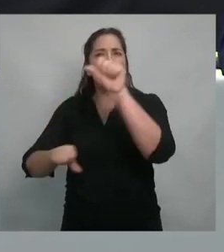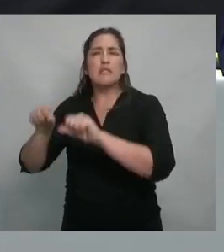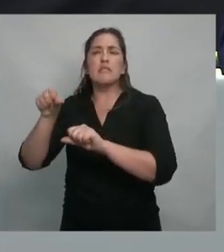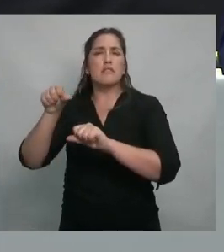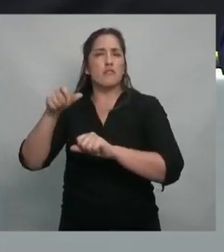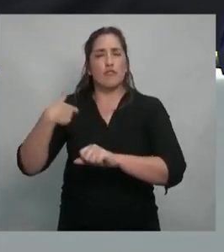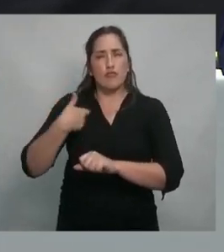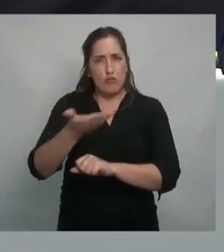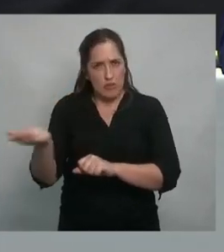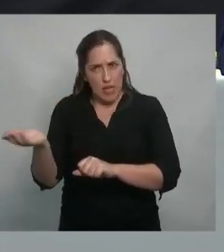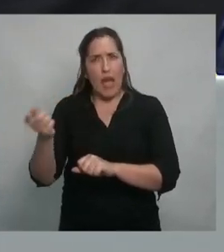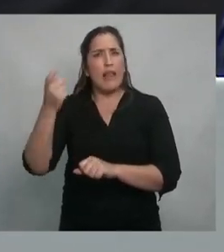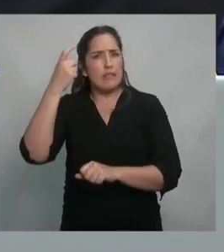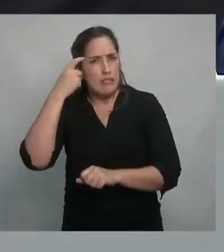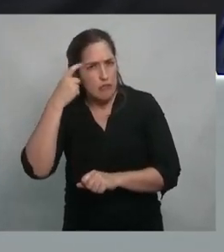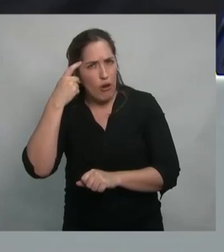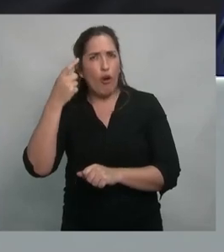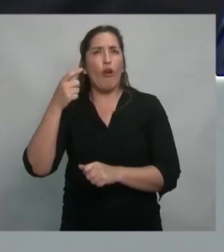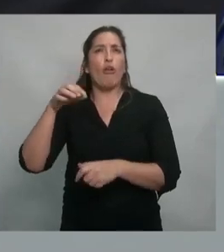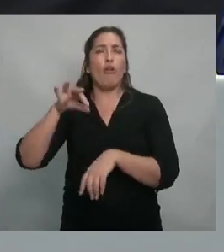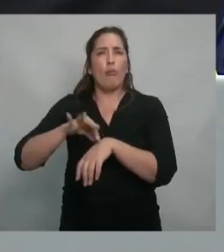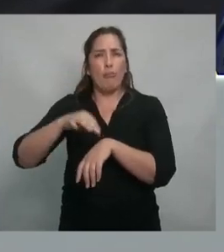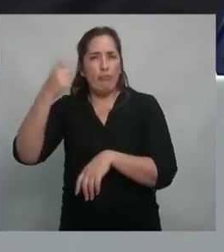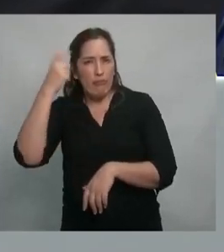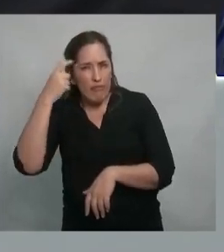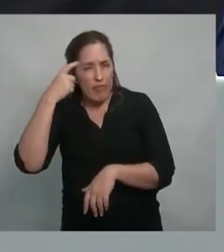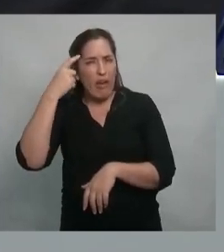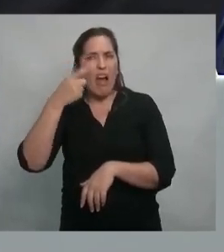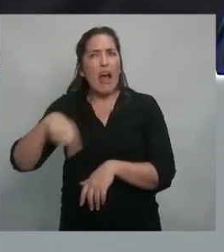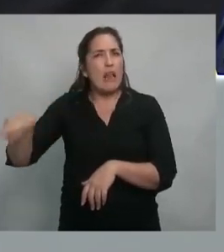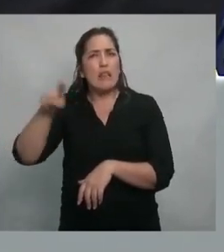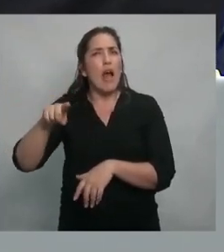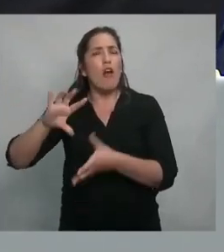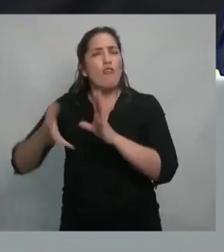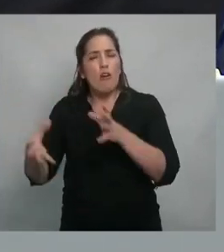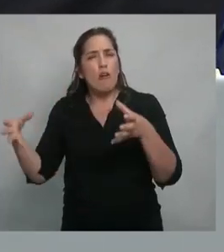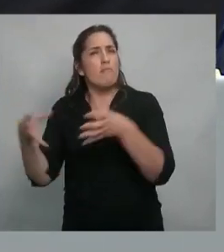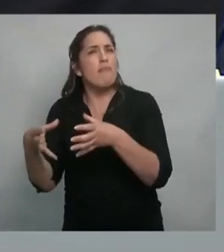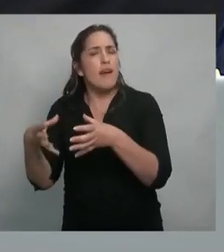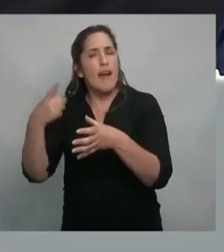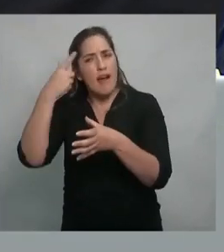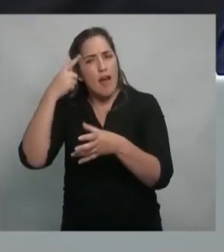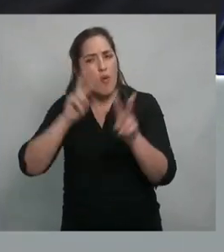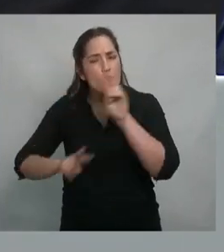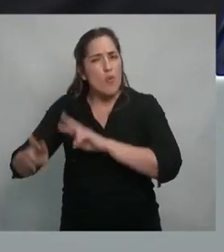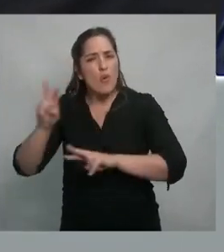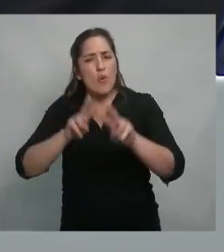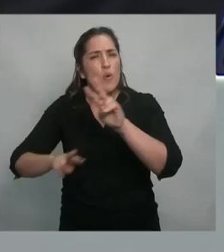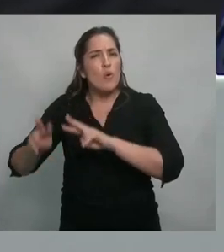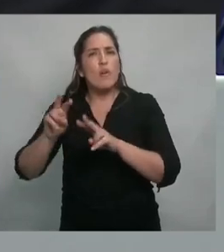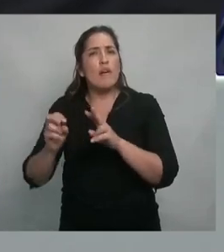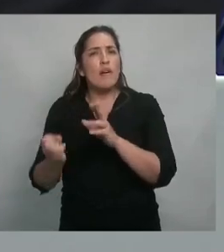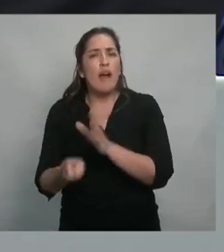sociales, también trabaja con psicólogos, psiquiatras, para generar nuevos sentidos